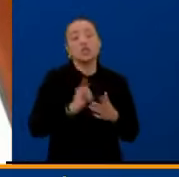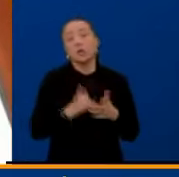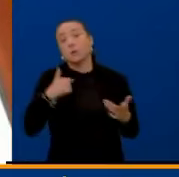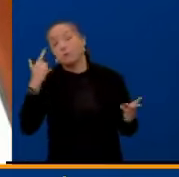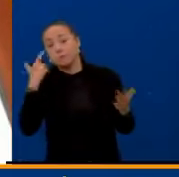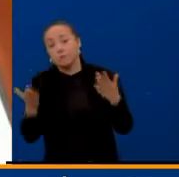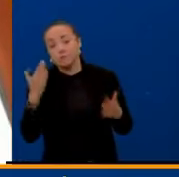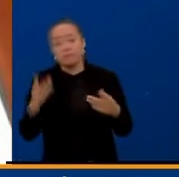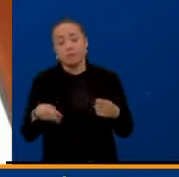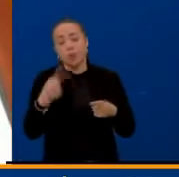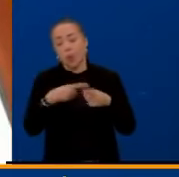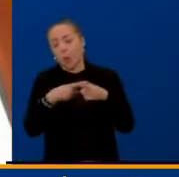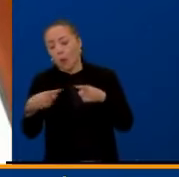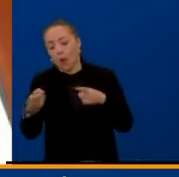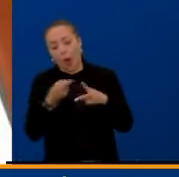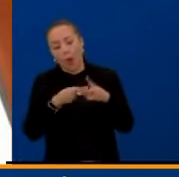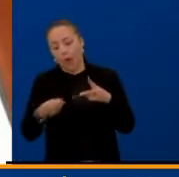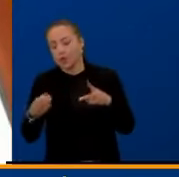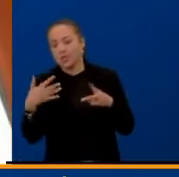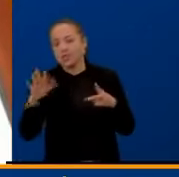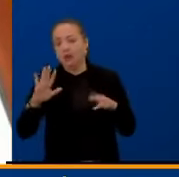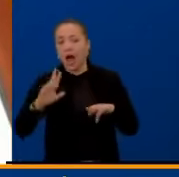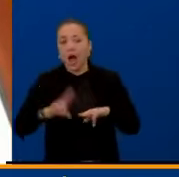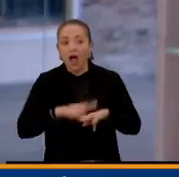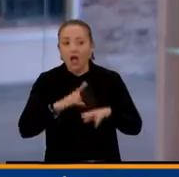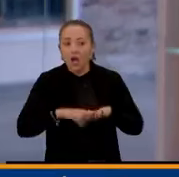transcurso de una o dos semanas podamos ir normalizando.